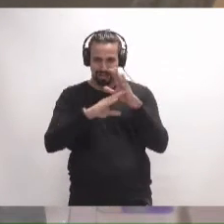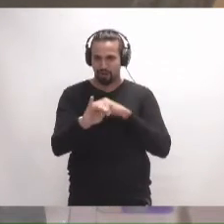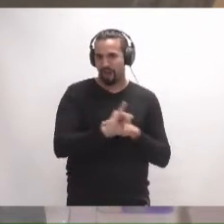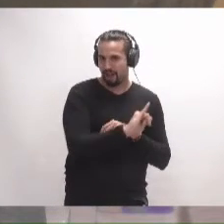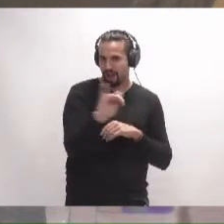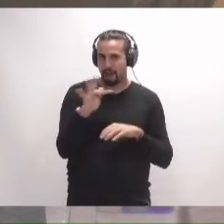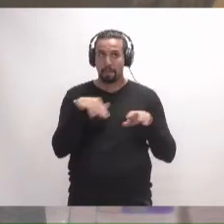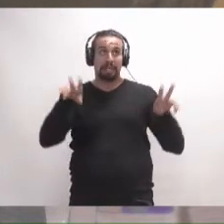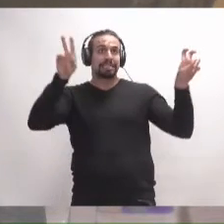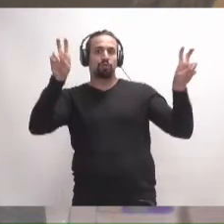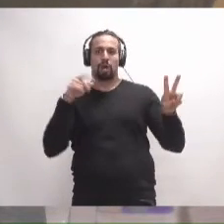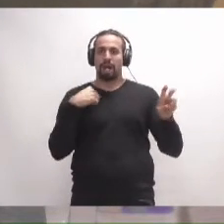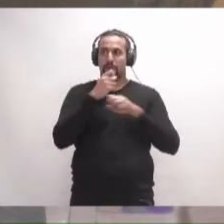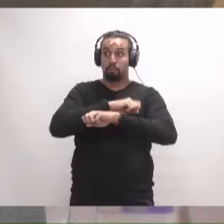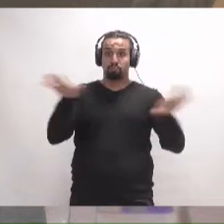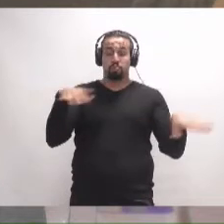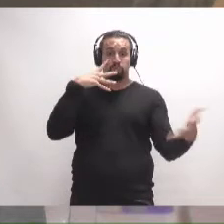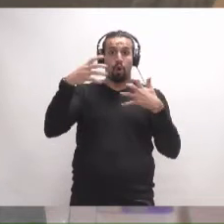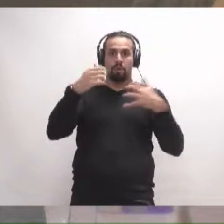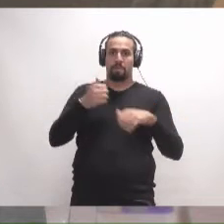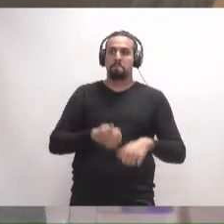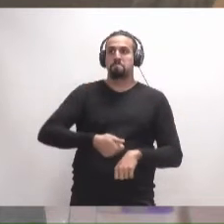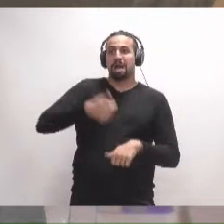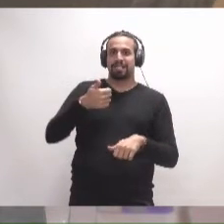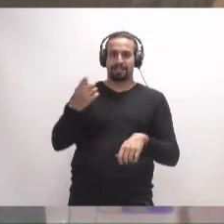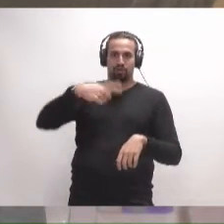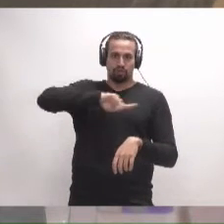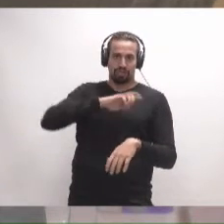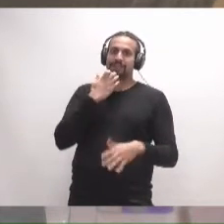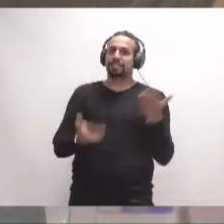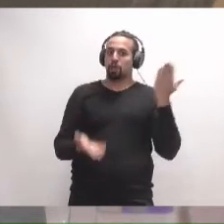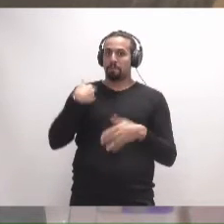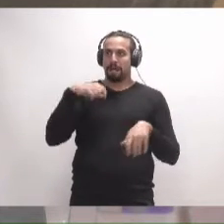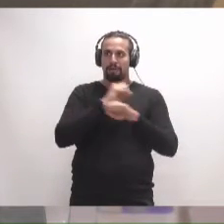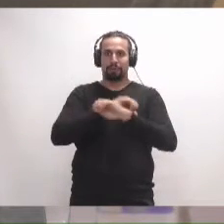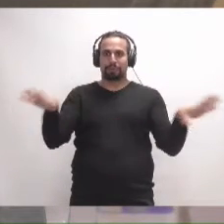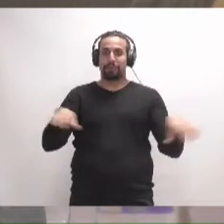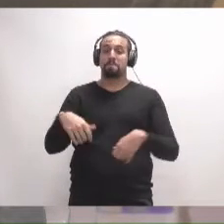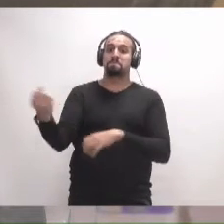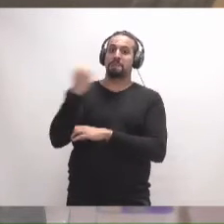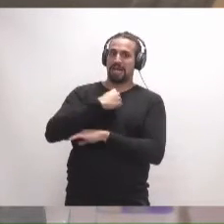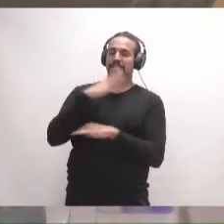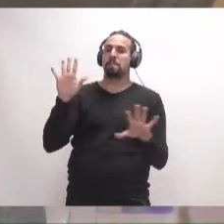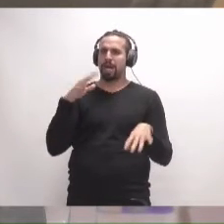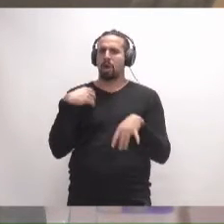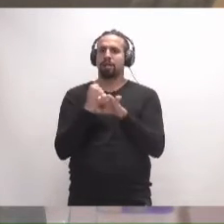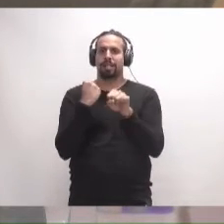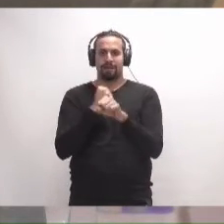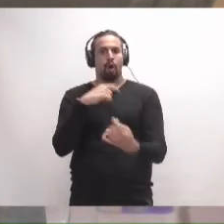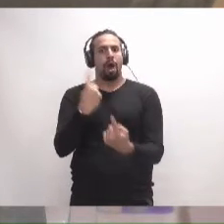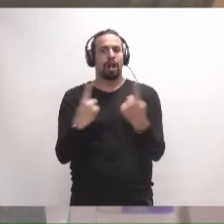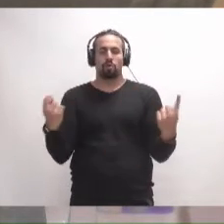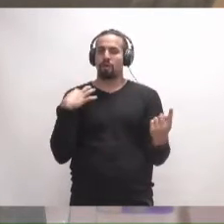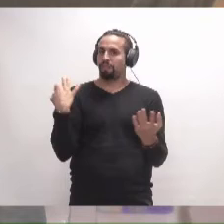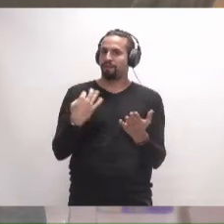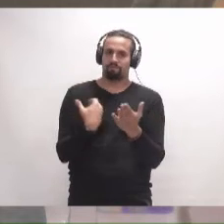tienen titulares más impactantes que los que podamos tener nosotras y una repercusión mediática mayor, pero hay determinado trabajo que tiene que